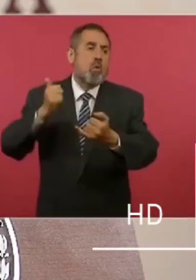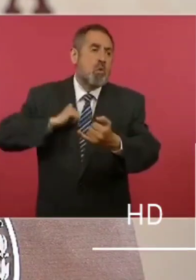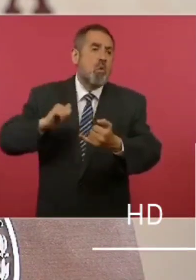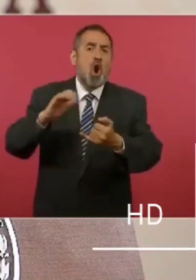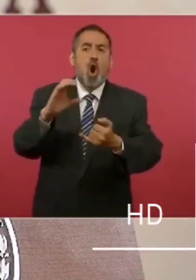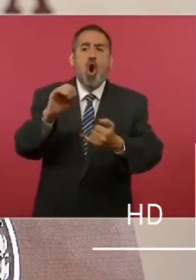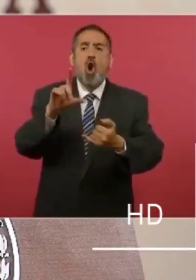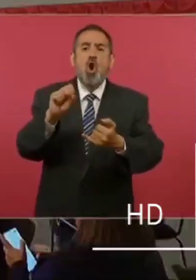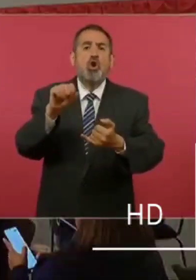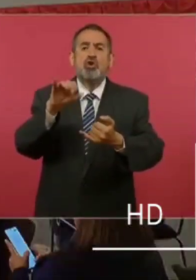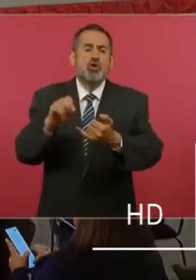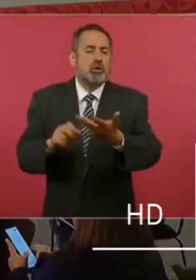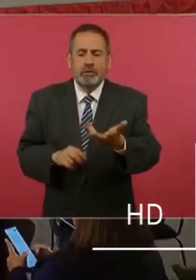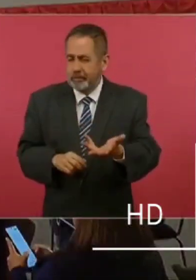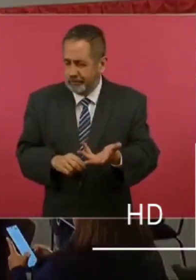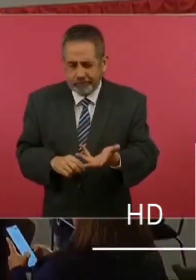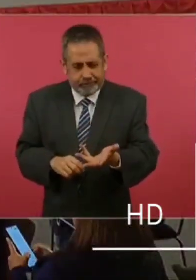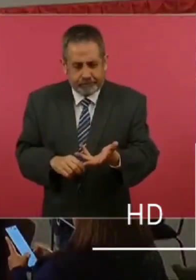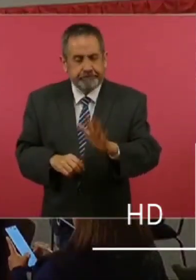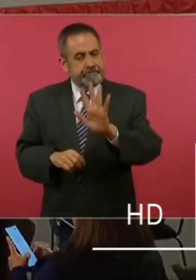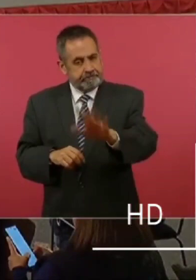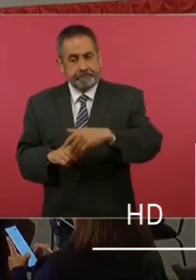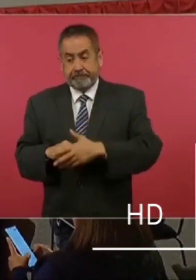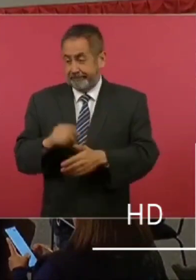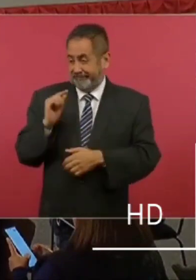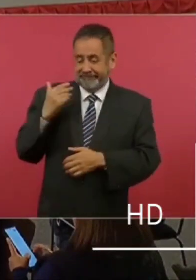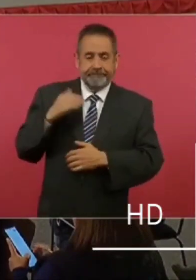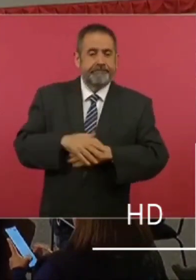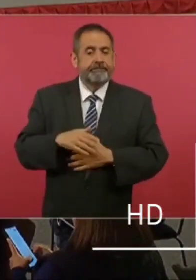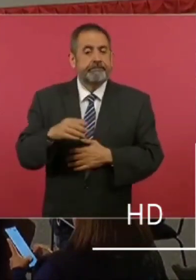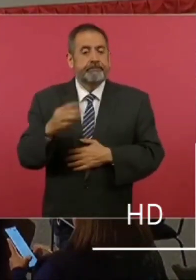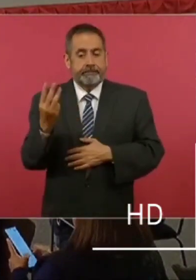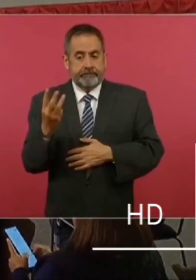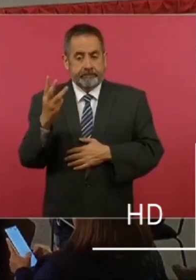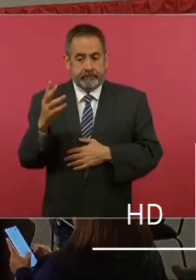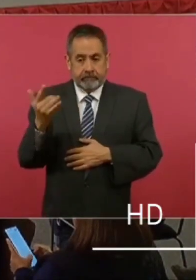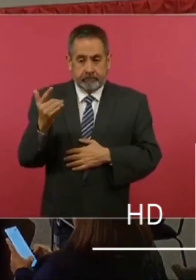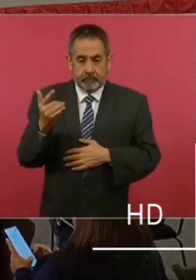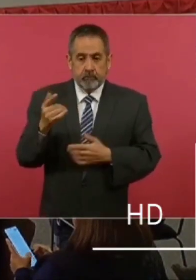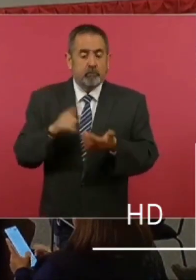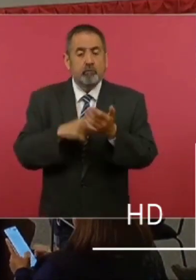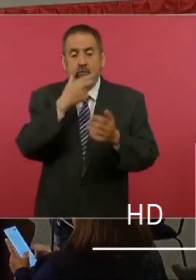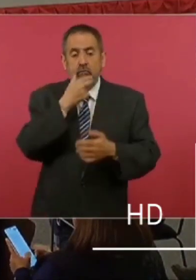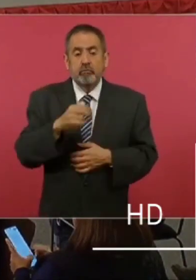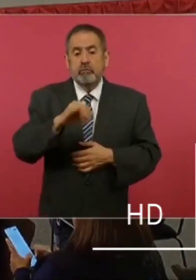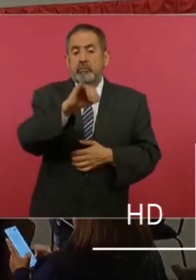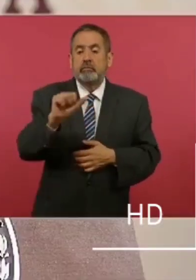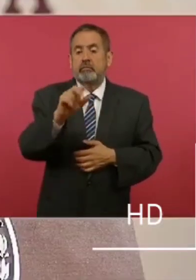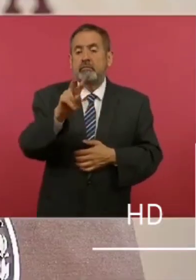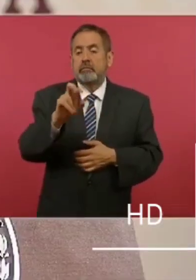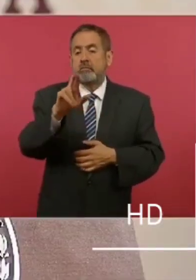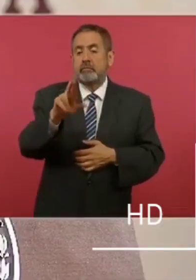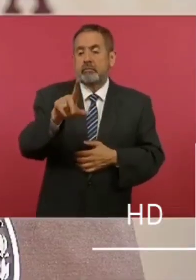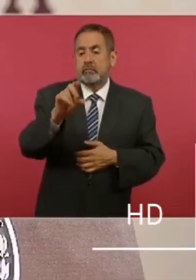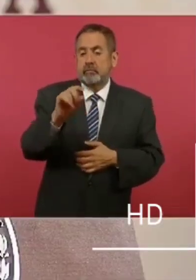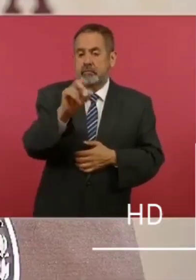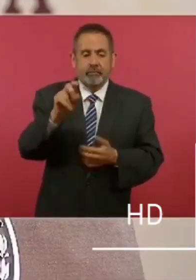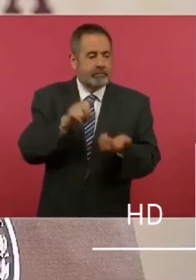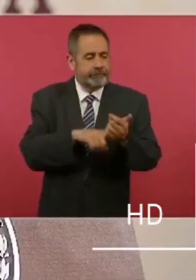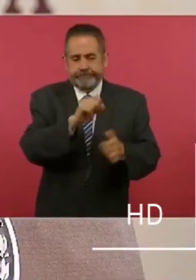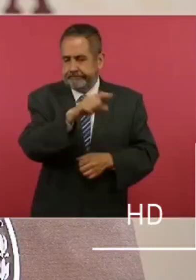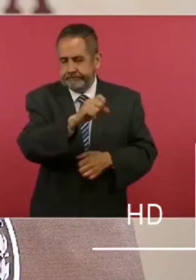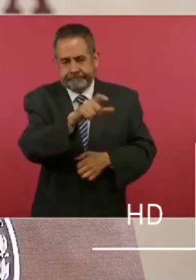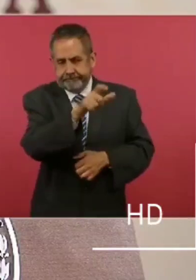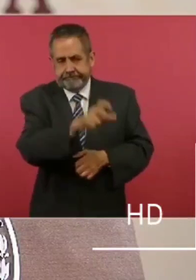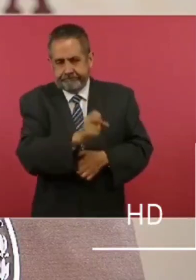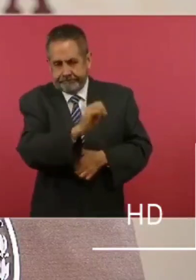a principios de este mes. El tres de julio, Javier Lozano, fiel a su estilo, publicó